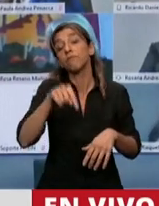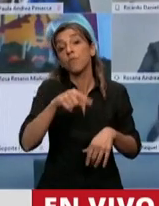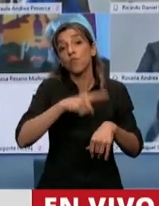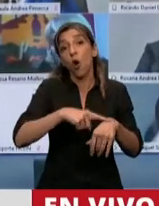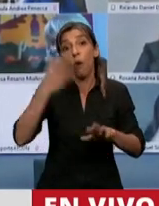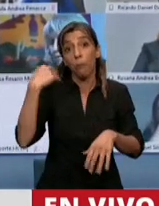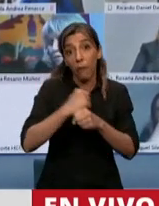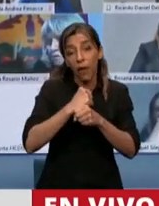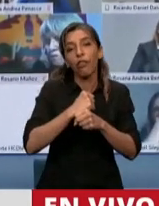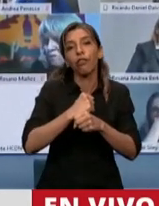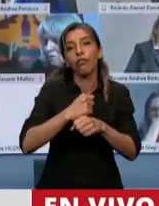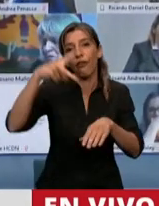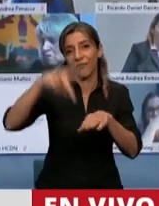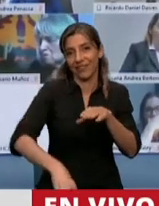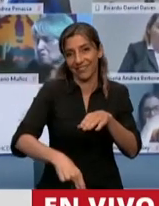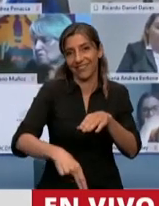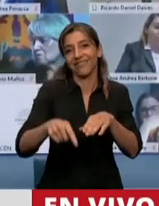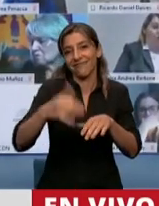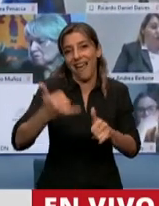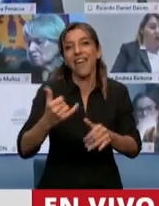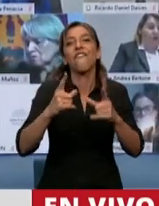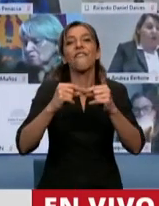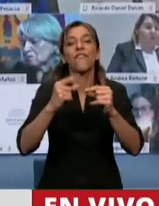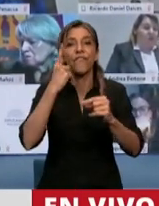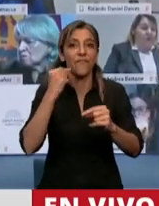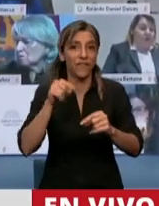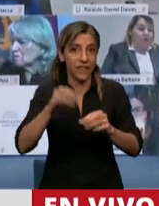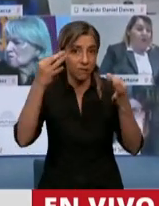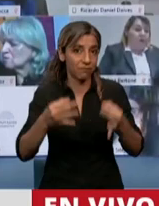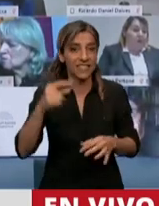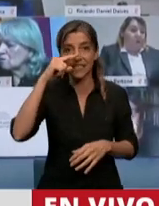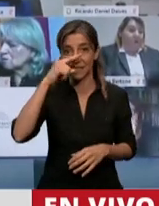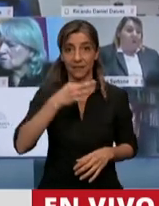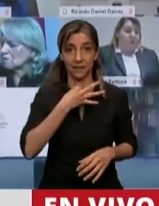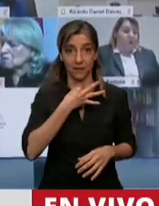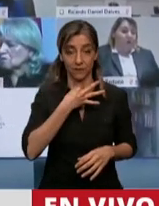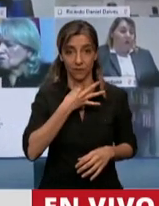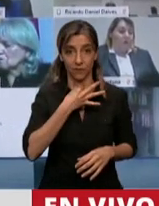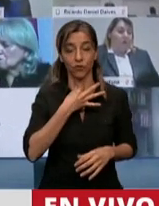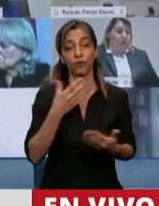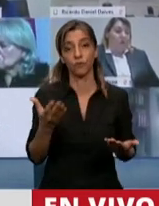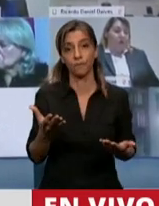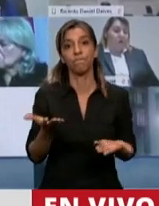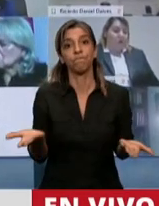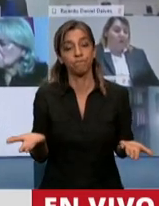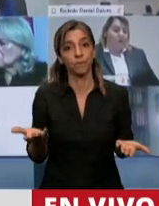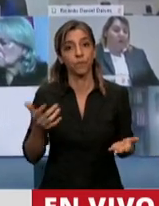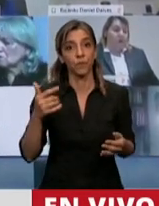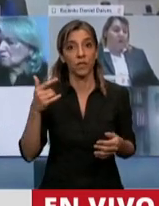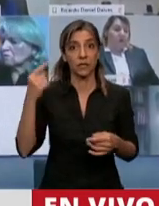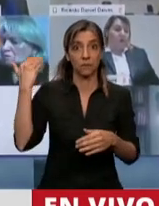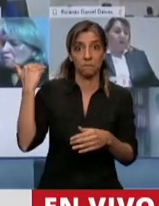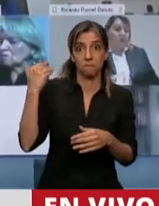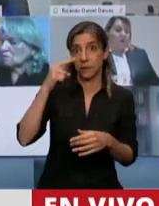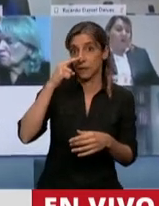regir, dejó de tener vigencia el 7 de agosto. De manera que al día de hoy no hay